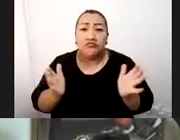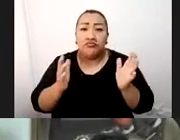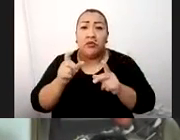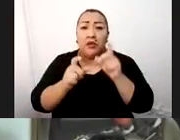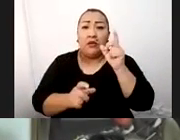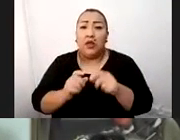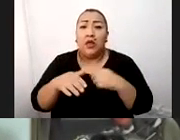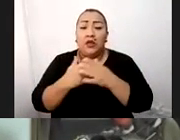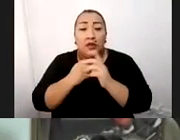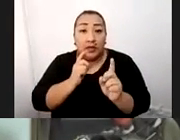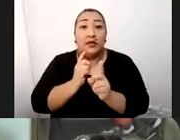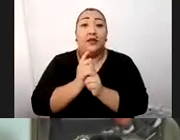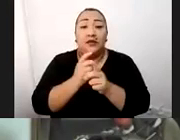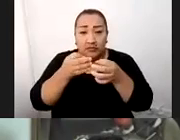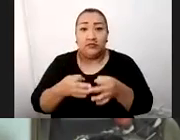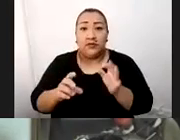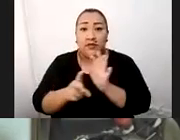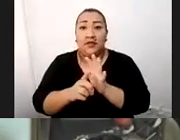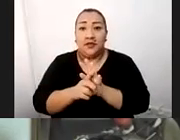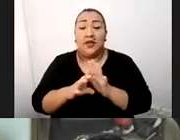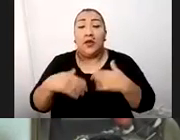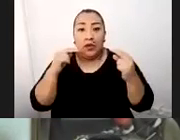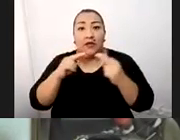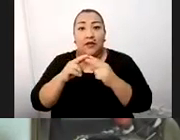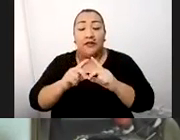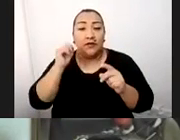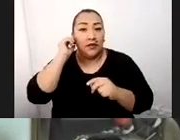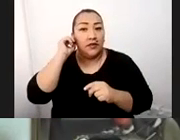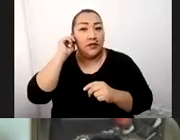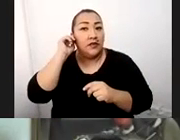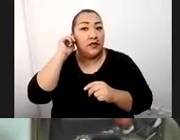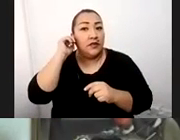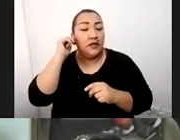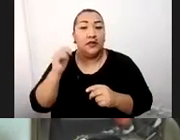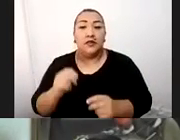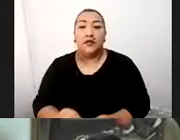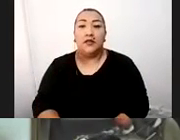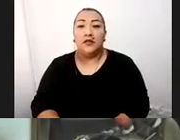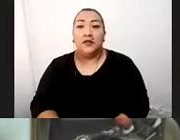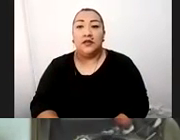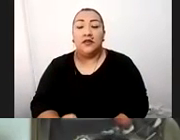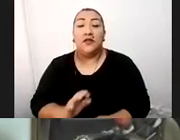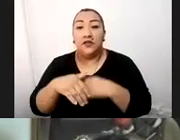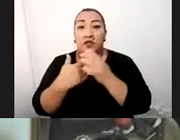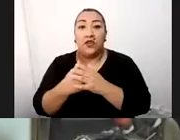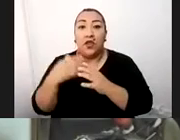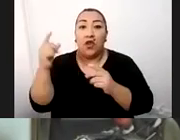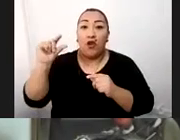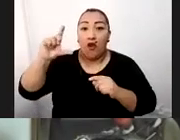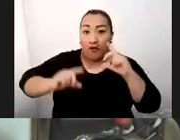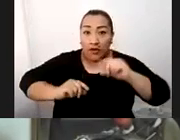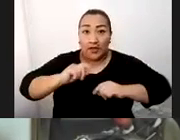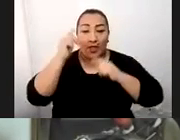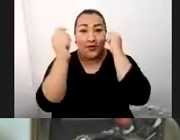formalidad. Vamos a poder ver en un sistema georreferenciado toda la oferta turística, hablamos de recursos turísticos, atractivos